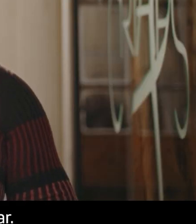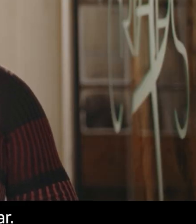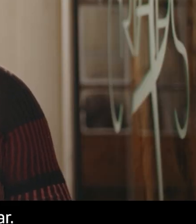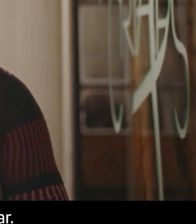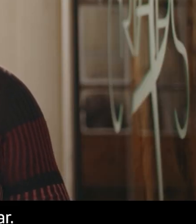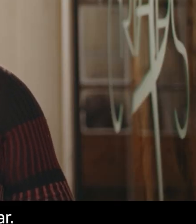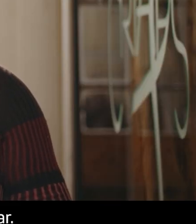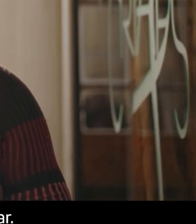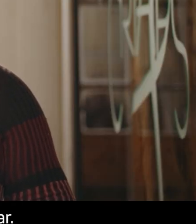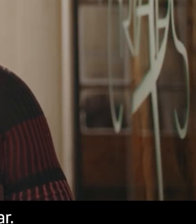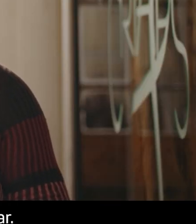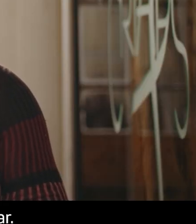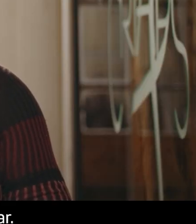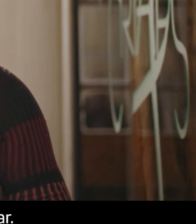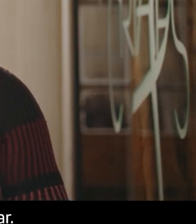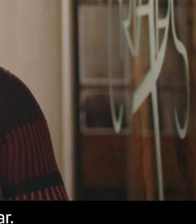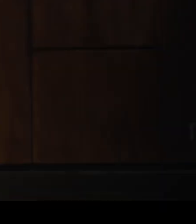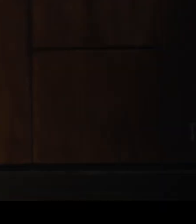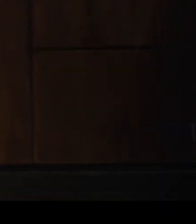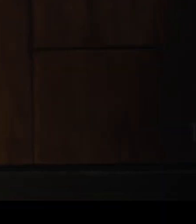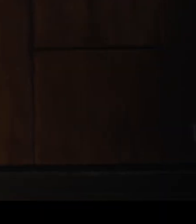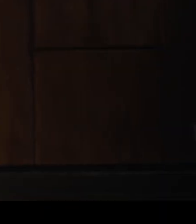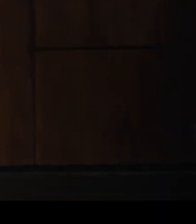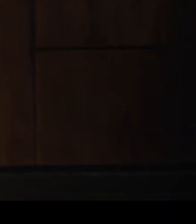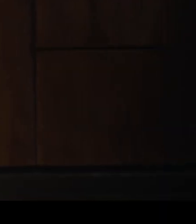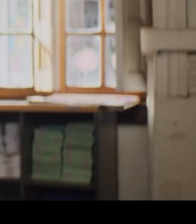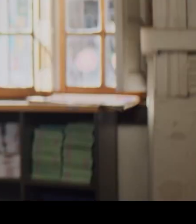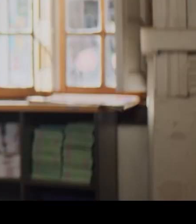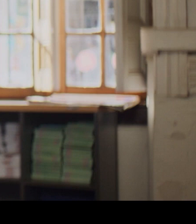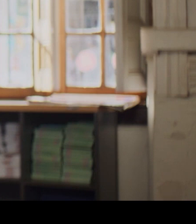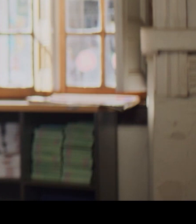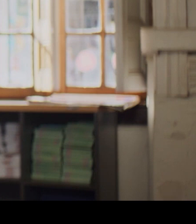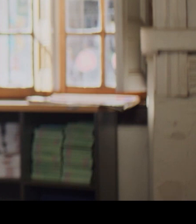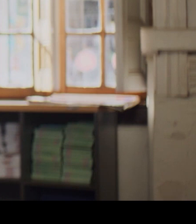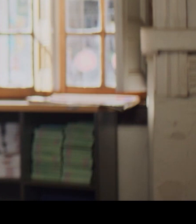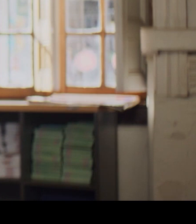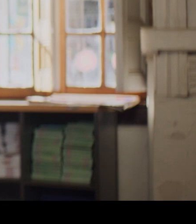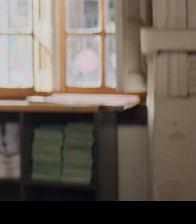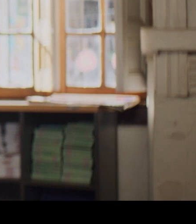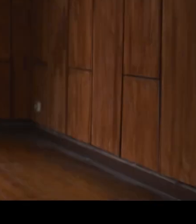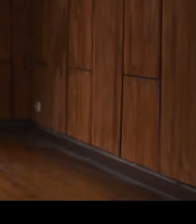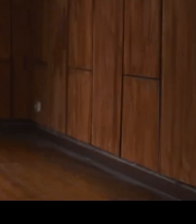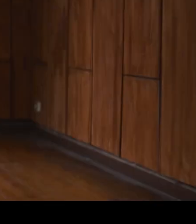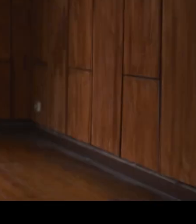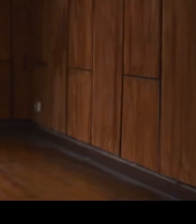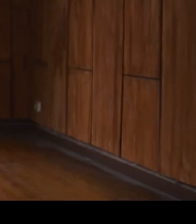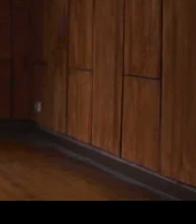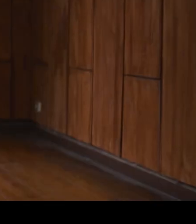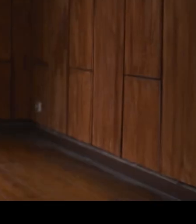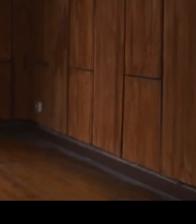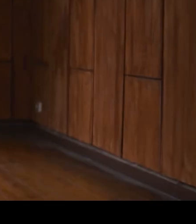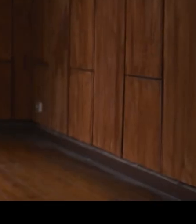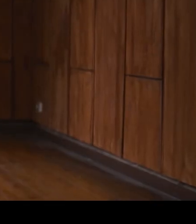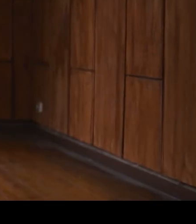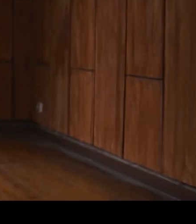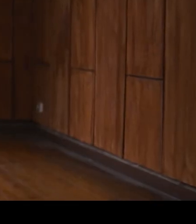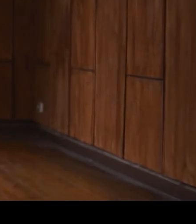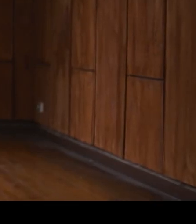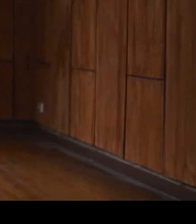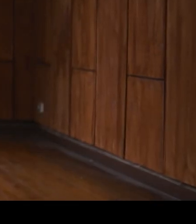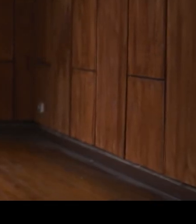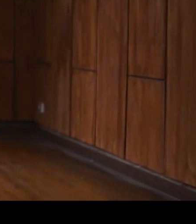Es parte de nuestra responsabilidad como sociedad de educar. La discriminación se vive a diario. La sociedad te castiga